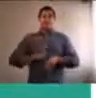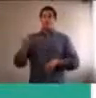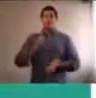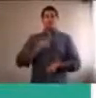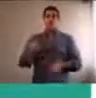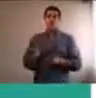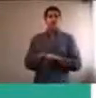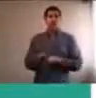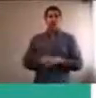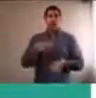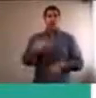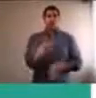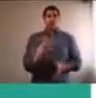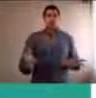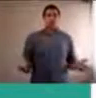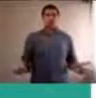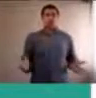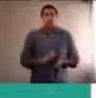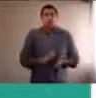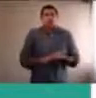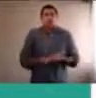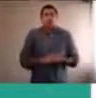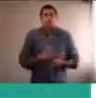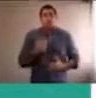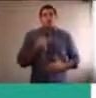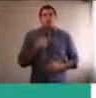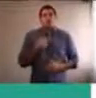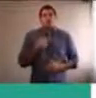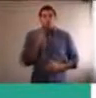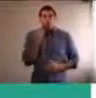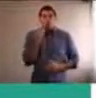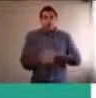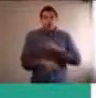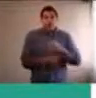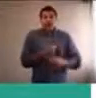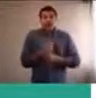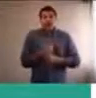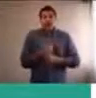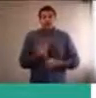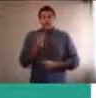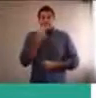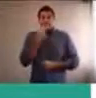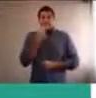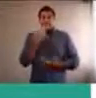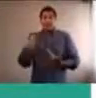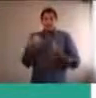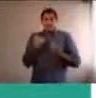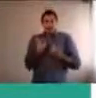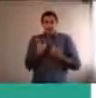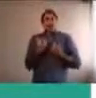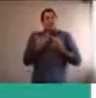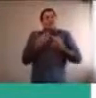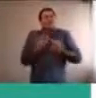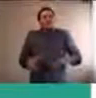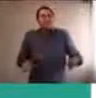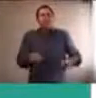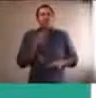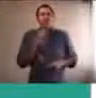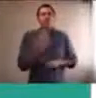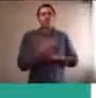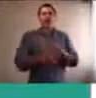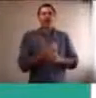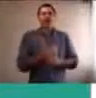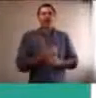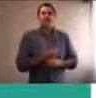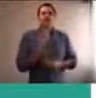porque, un año mío de vida, tiene una dimensión, tan distinta, a la tuya, que yo no pueda ver, a mis nietos